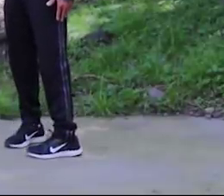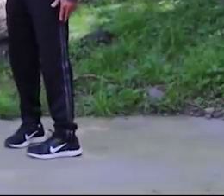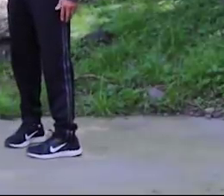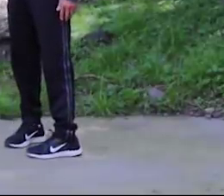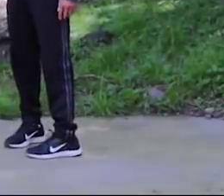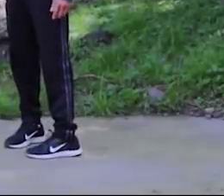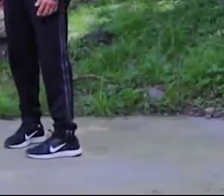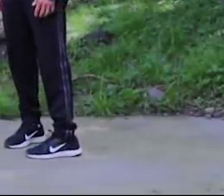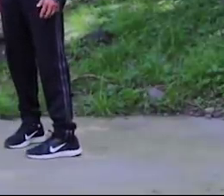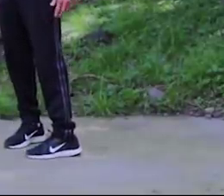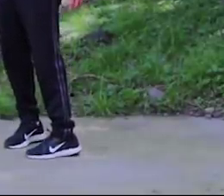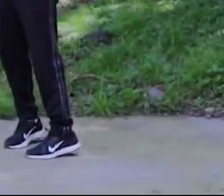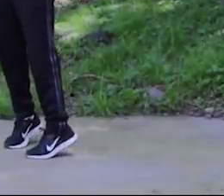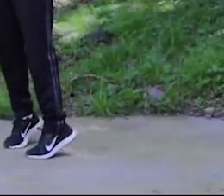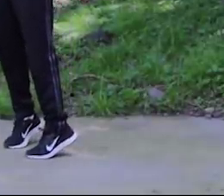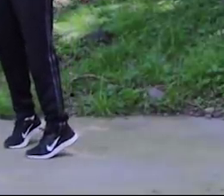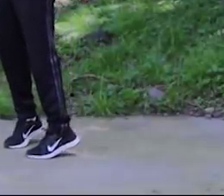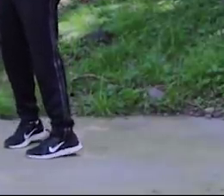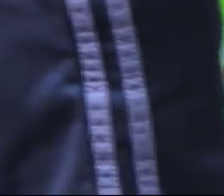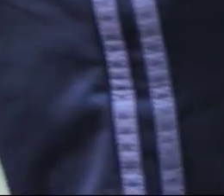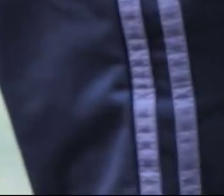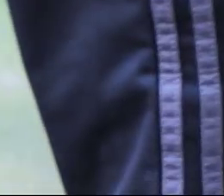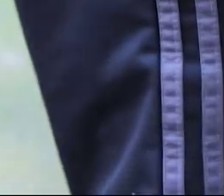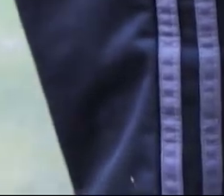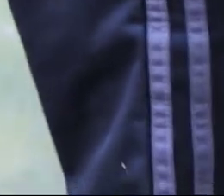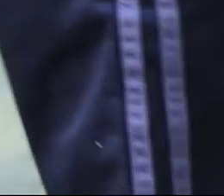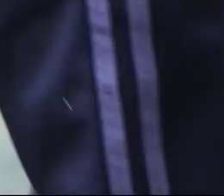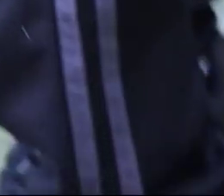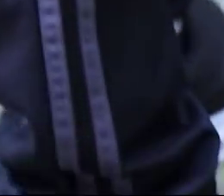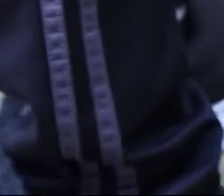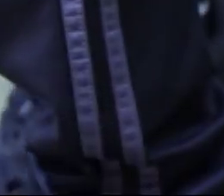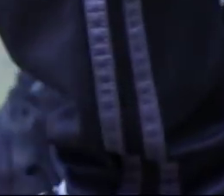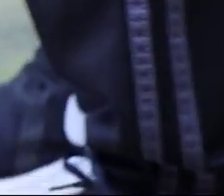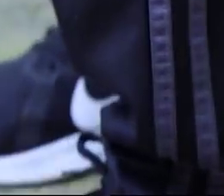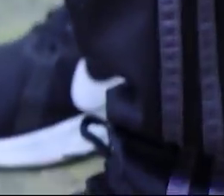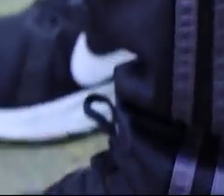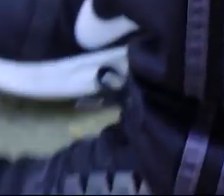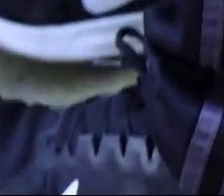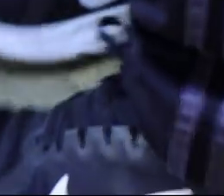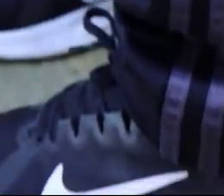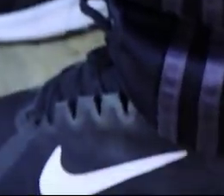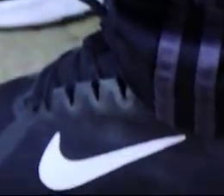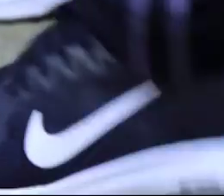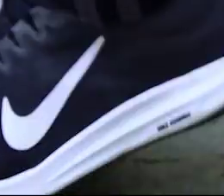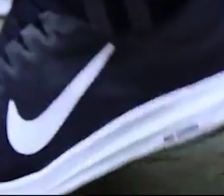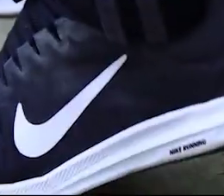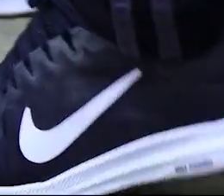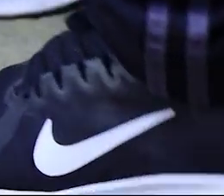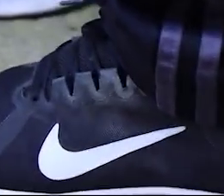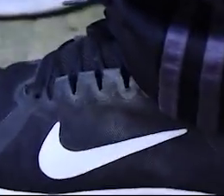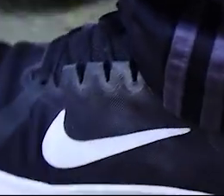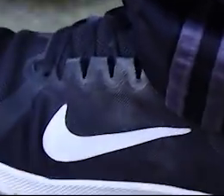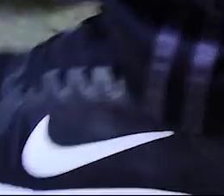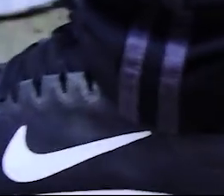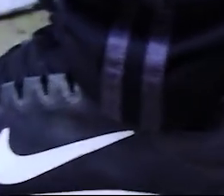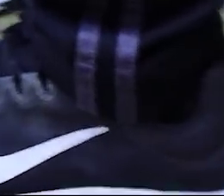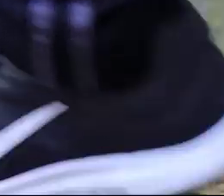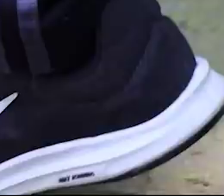Arriba, eso, utilizamos nuestros brazos para tener equilibrio. Muy bien. Una vez más.